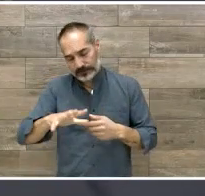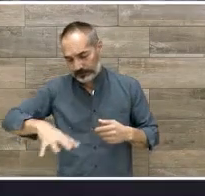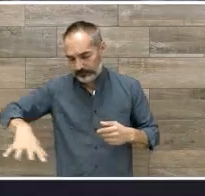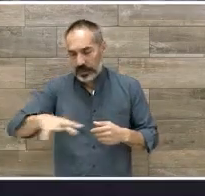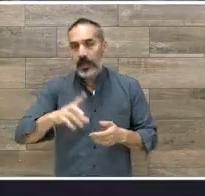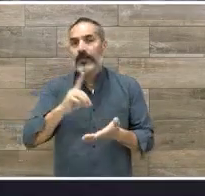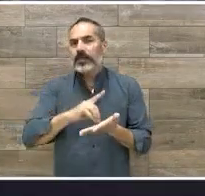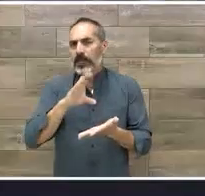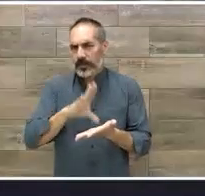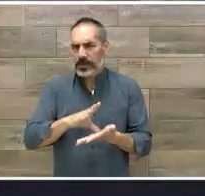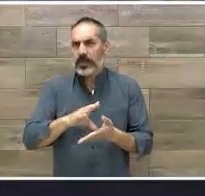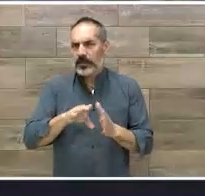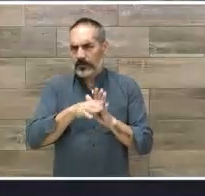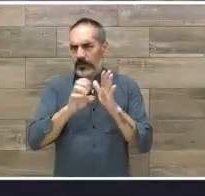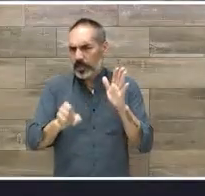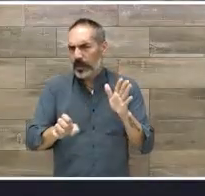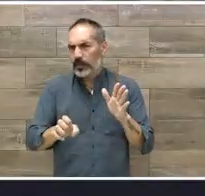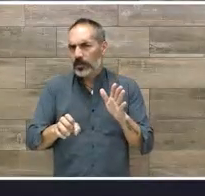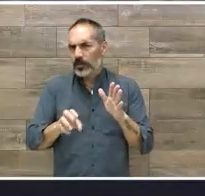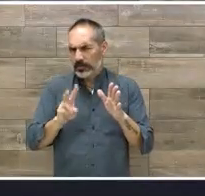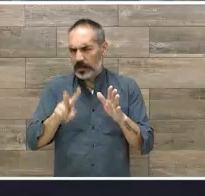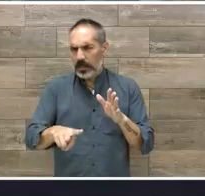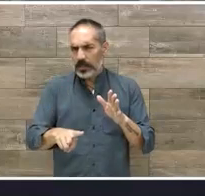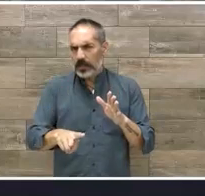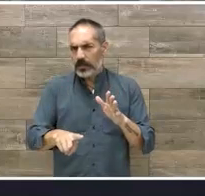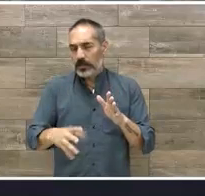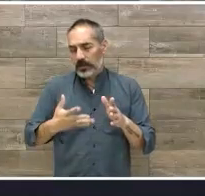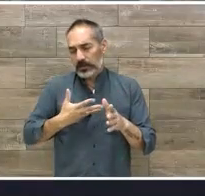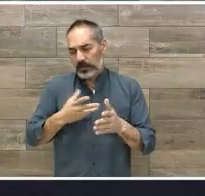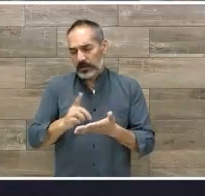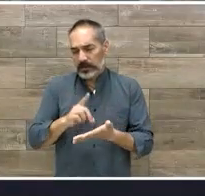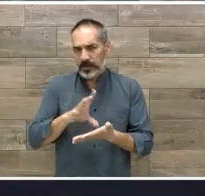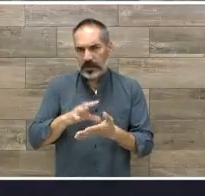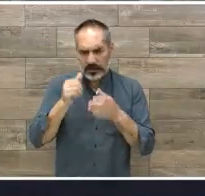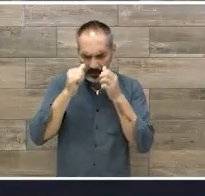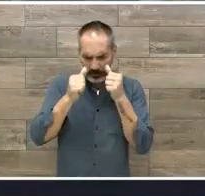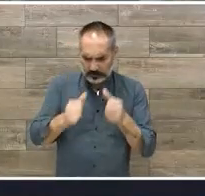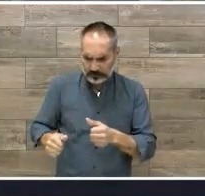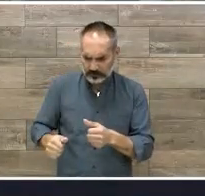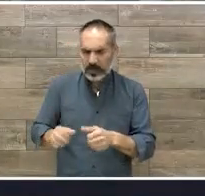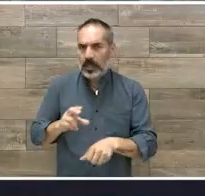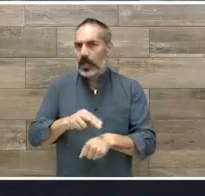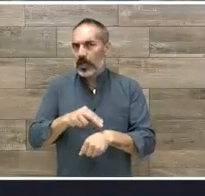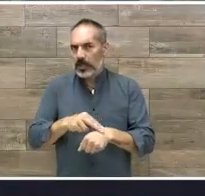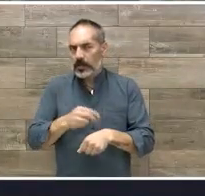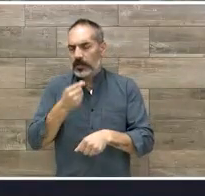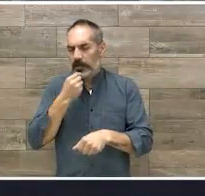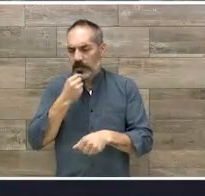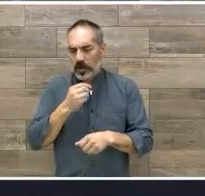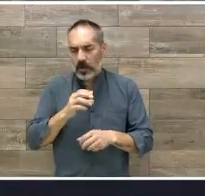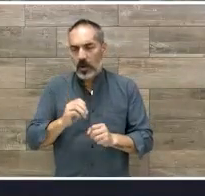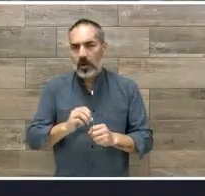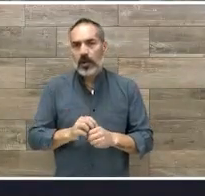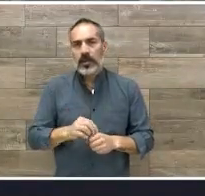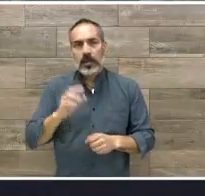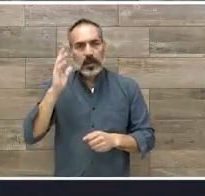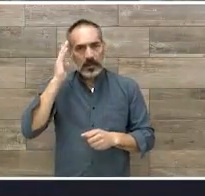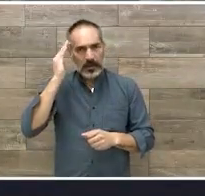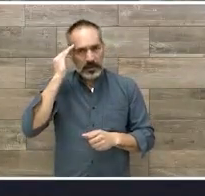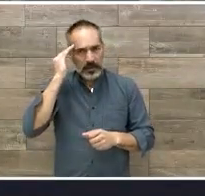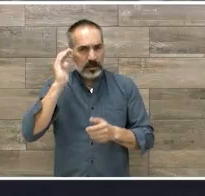discapacidad o potencial discapacidad para el niño. Sea que lo haya atendido el pediatra, lo haya atendido el neurólogo, lo haya atendido el